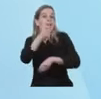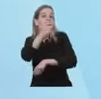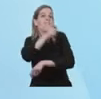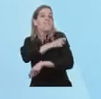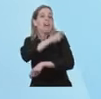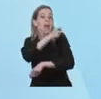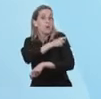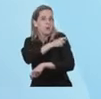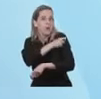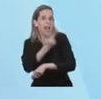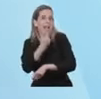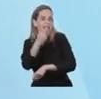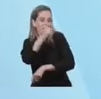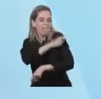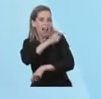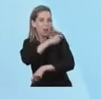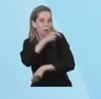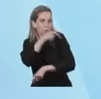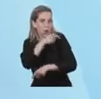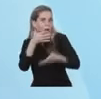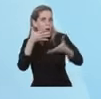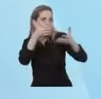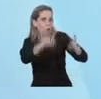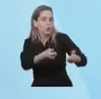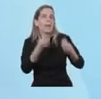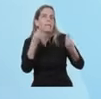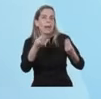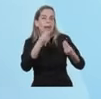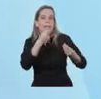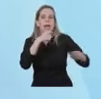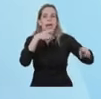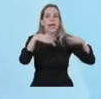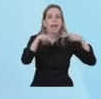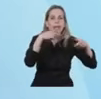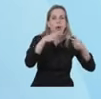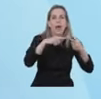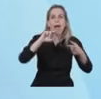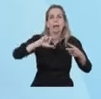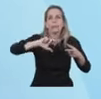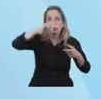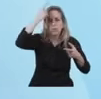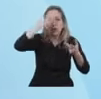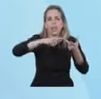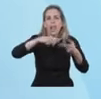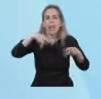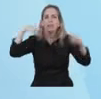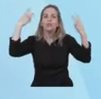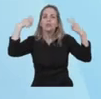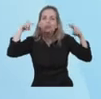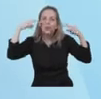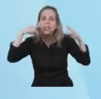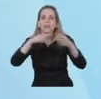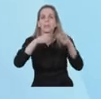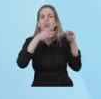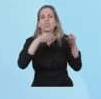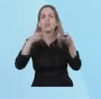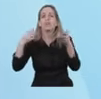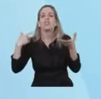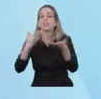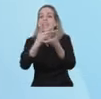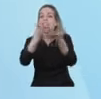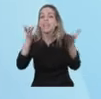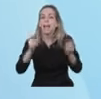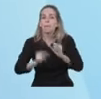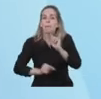que sectores tan importantes como la gastronomía, el turismo, y los servicios empezarán a